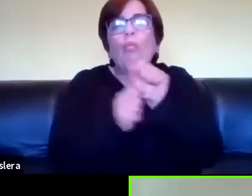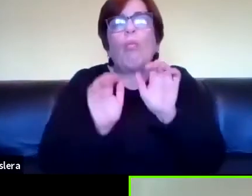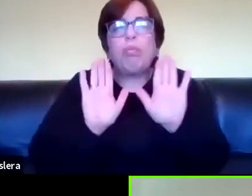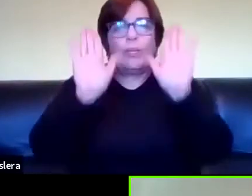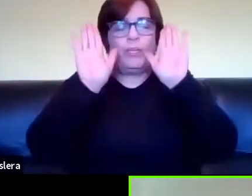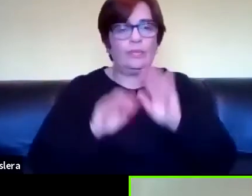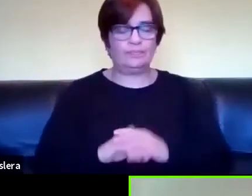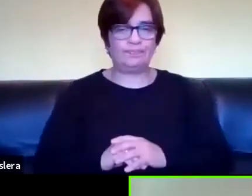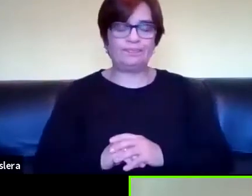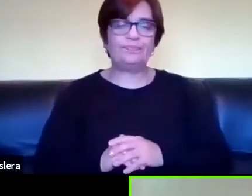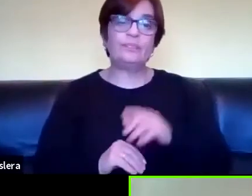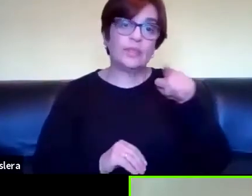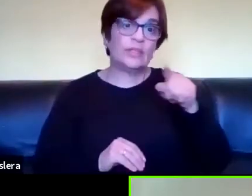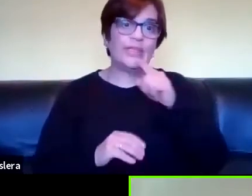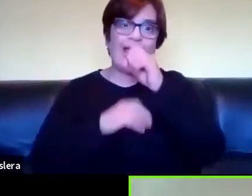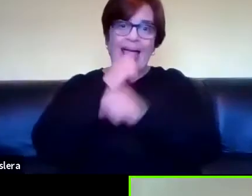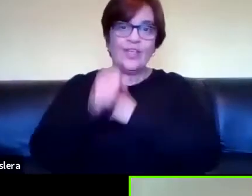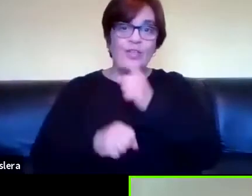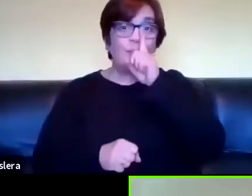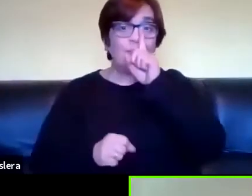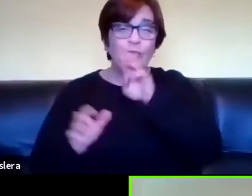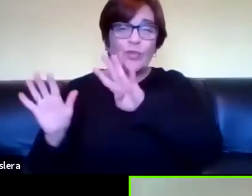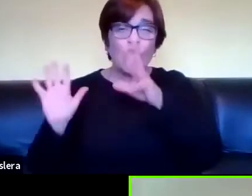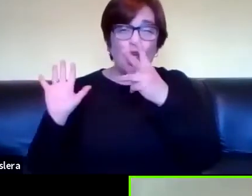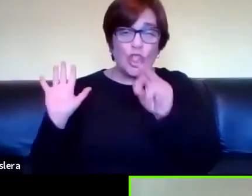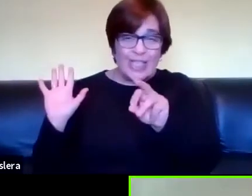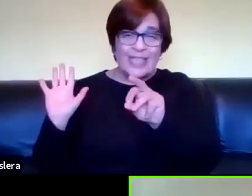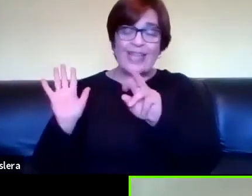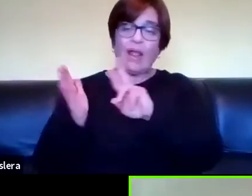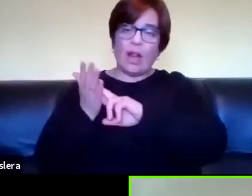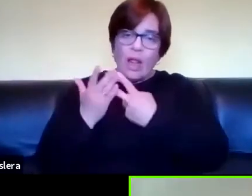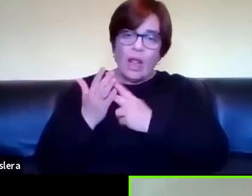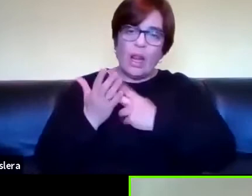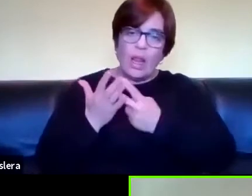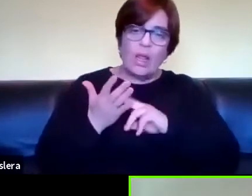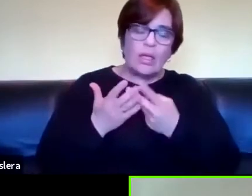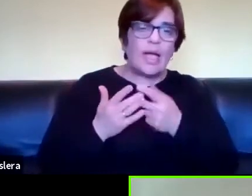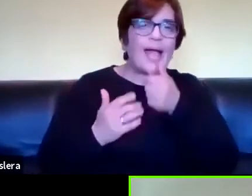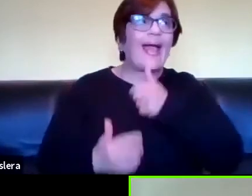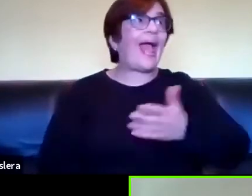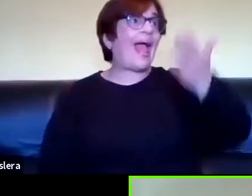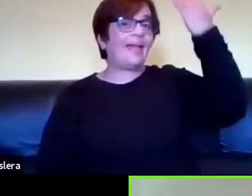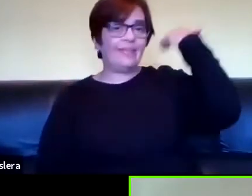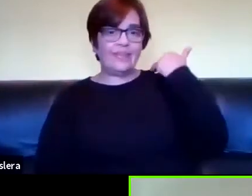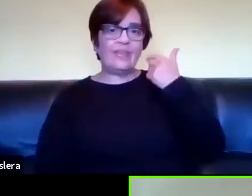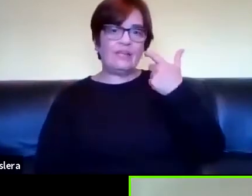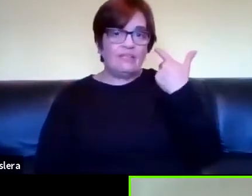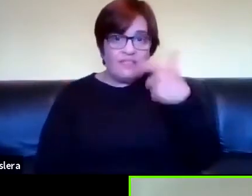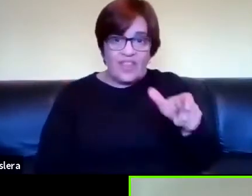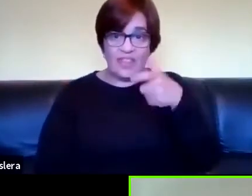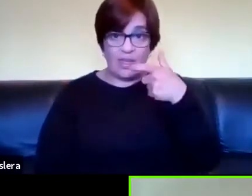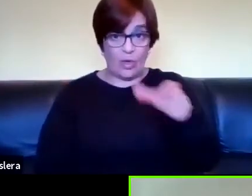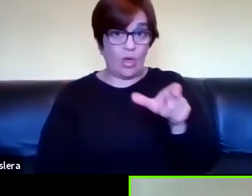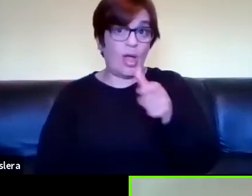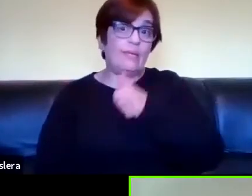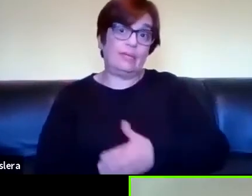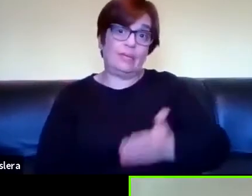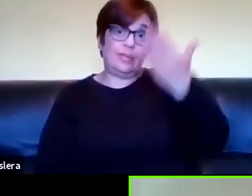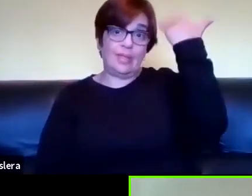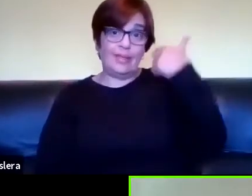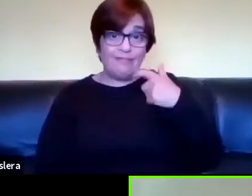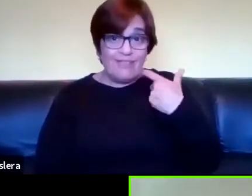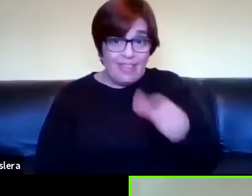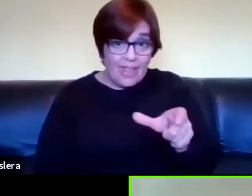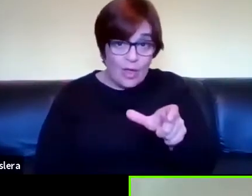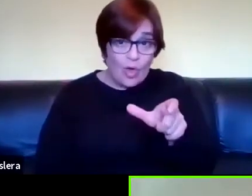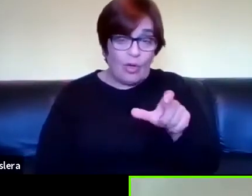desde los años 80 que vienen traduciendo antiguamente al VHS al ¿cómo es? al cassette